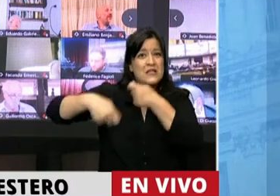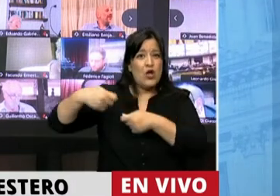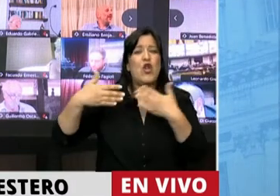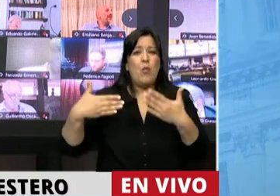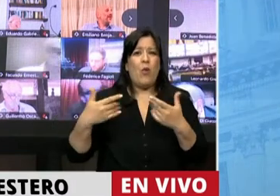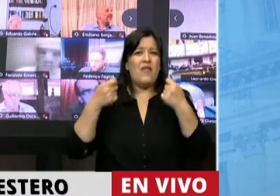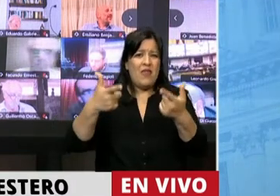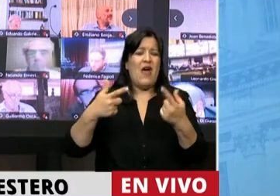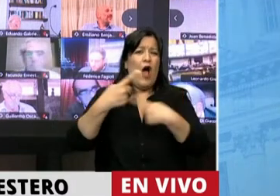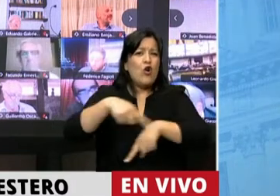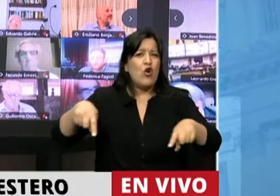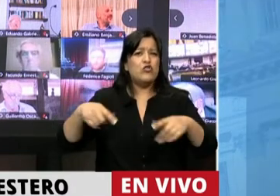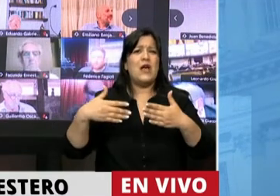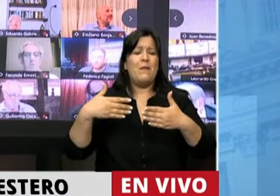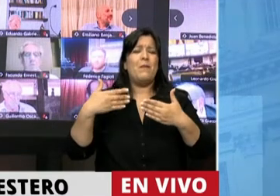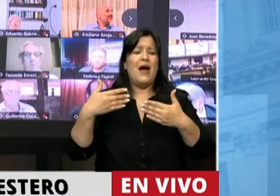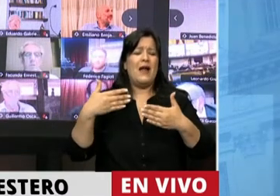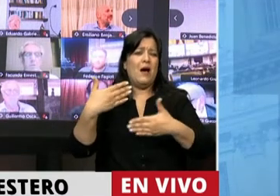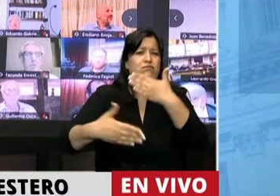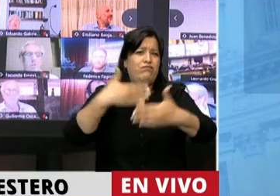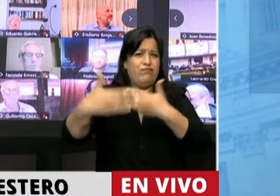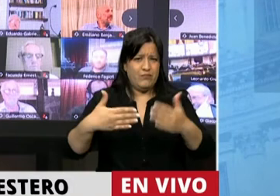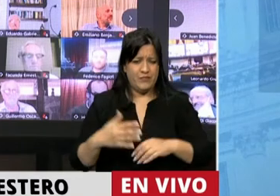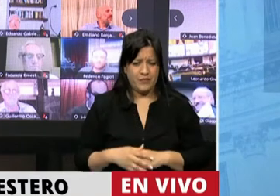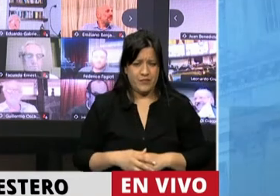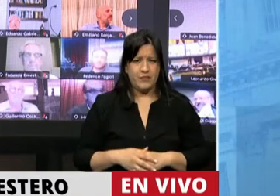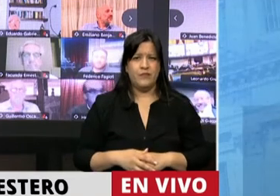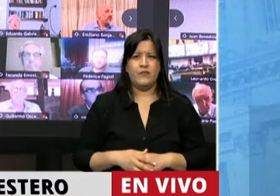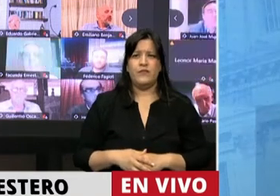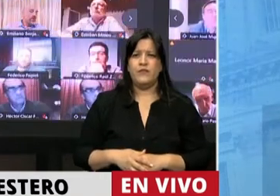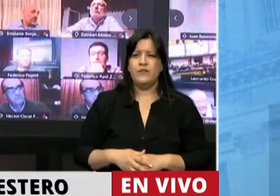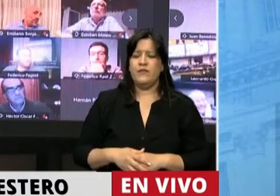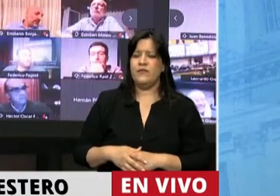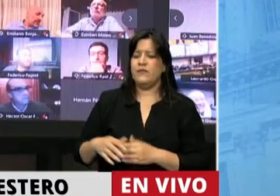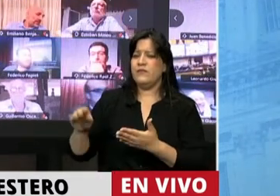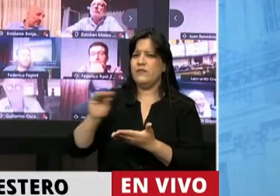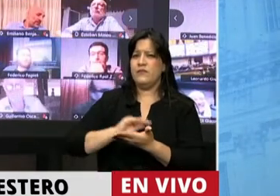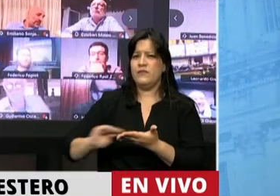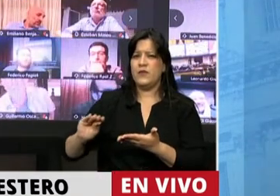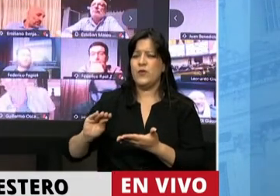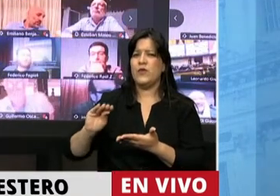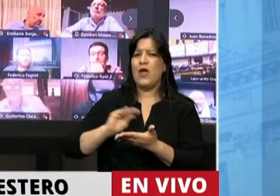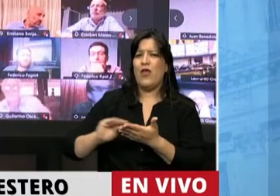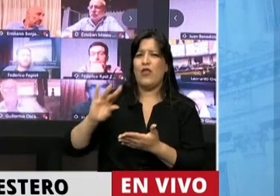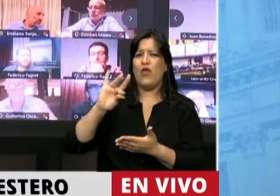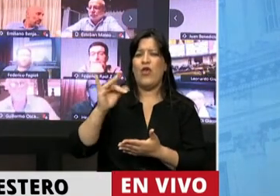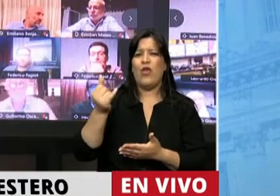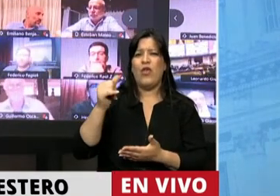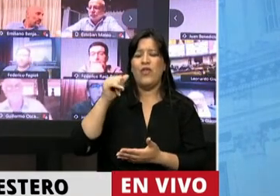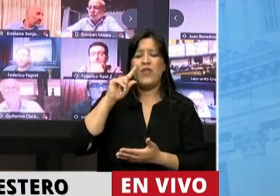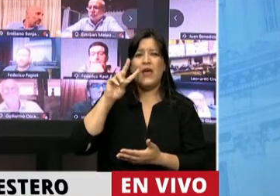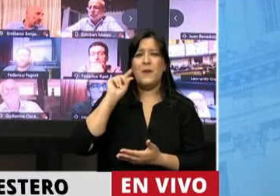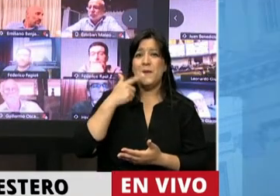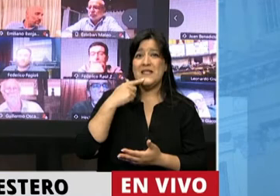progresar. Esta nueva alternativa, miren... Diputado, diputado Davis, está